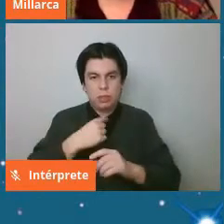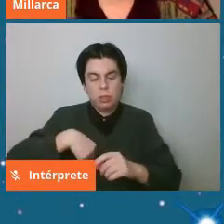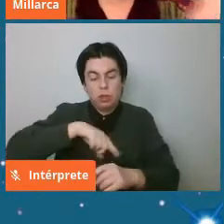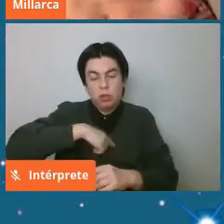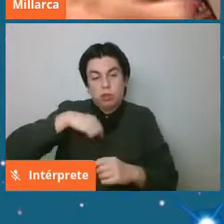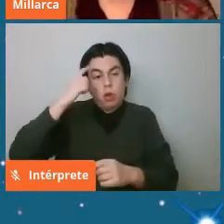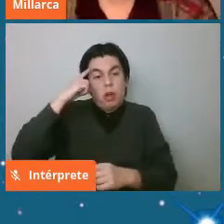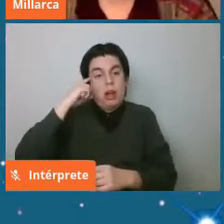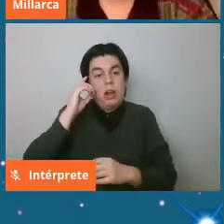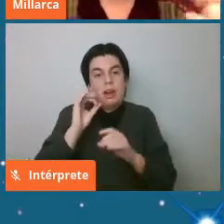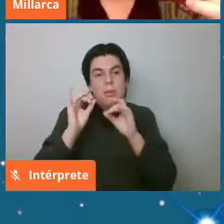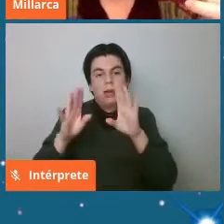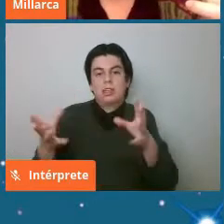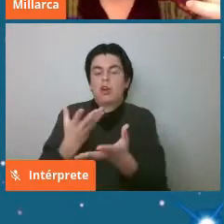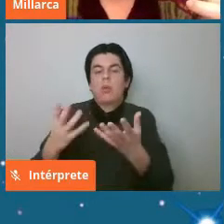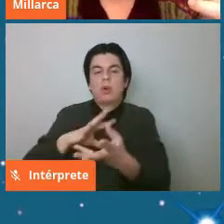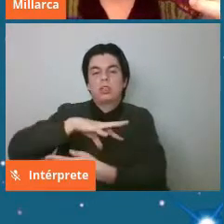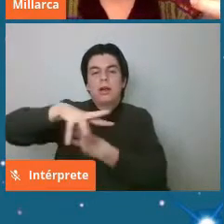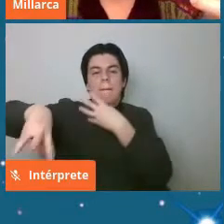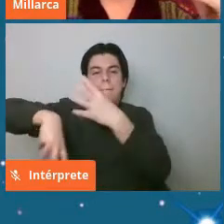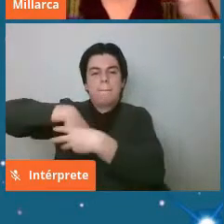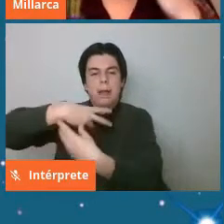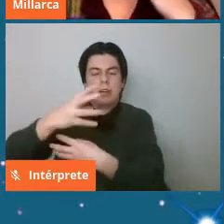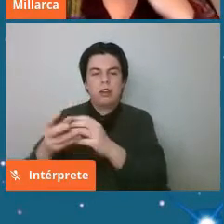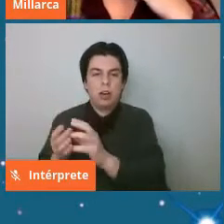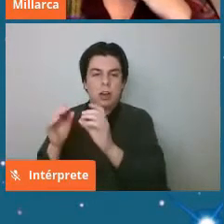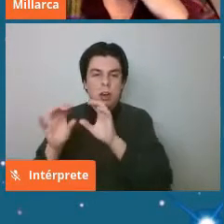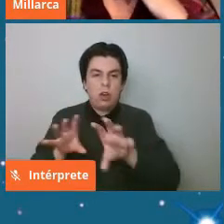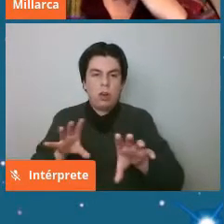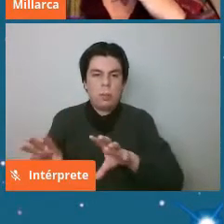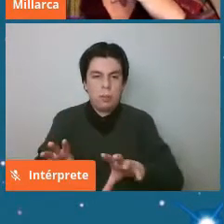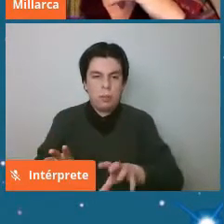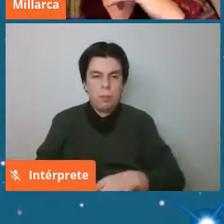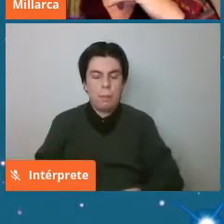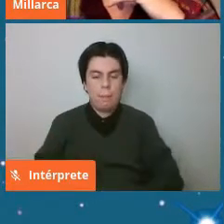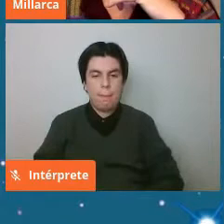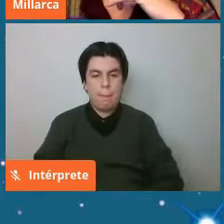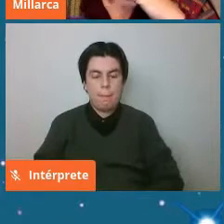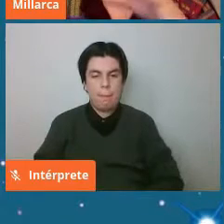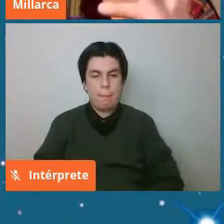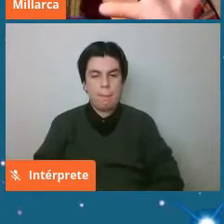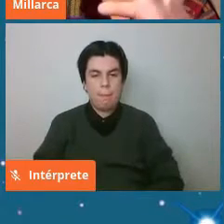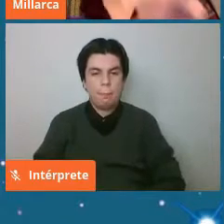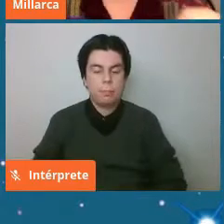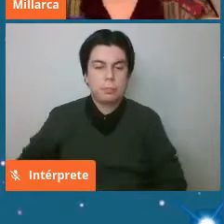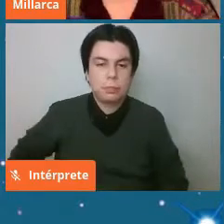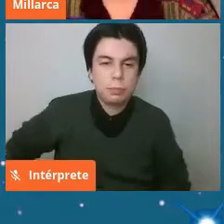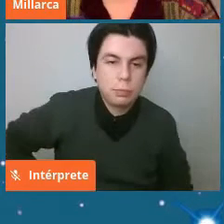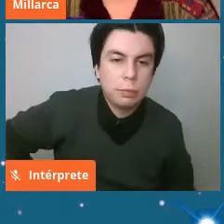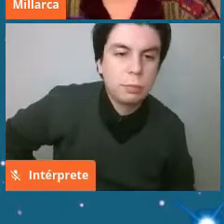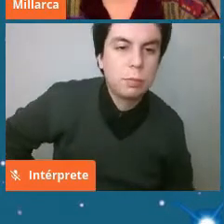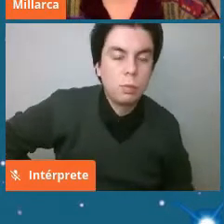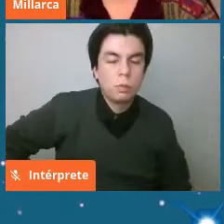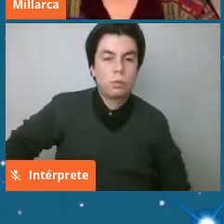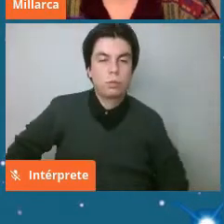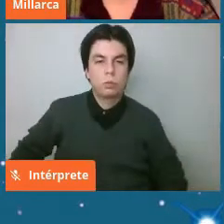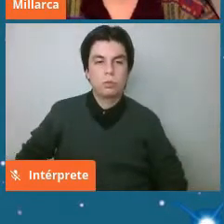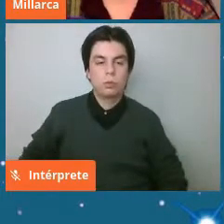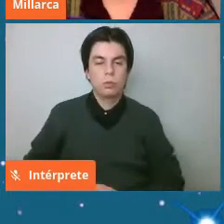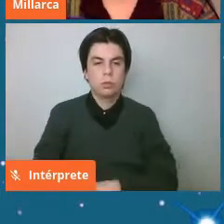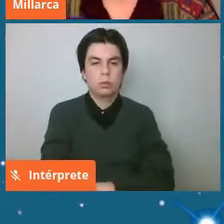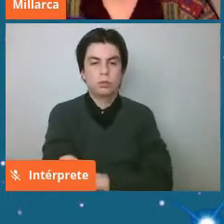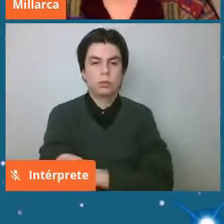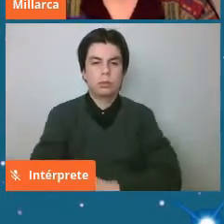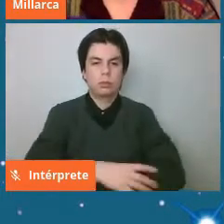hacemos de cómo se mezcló el material en el sistema solar acá está entonces la la